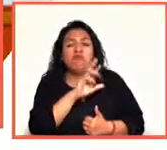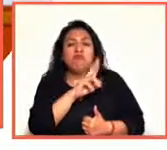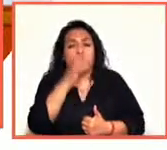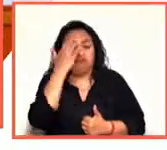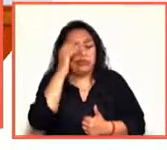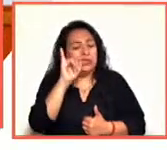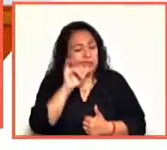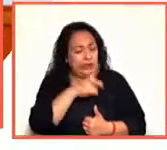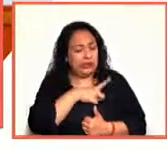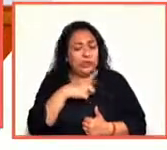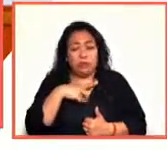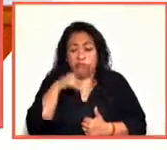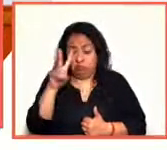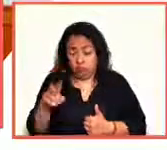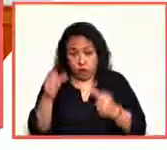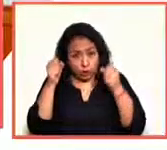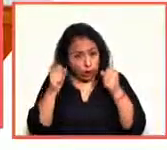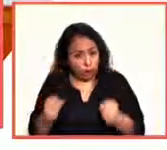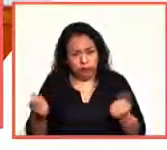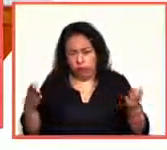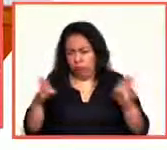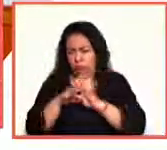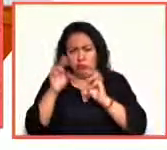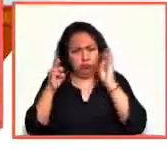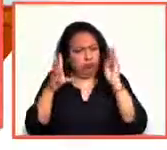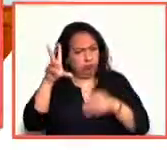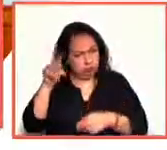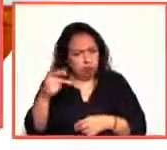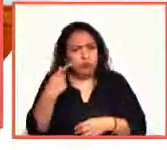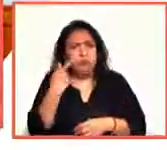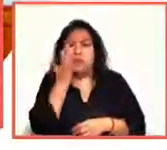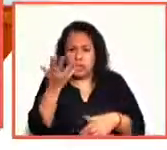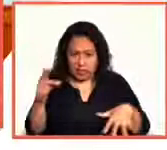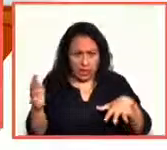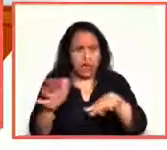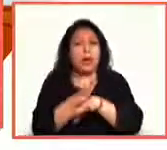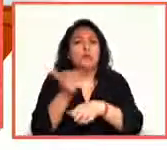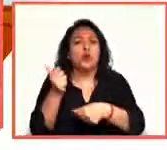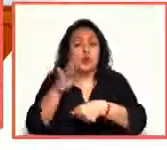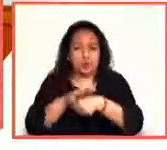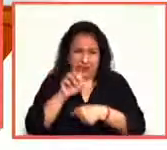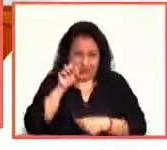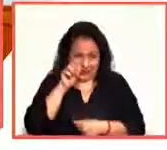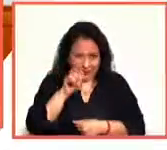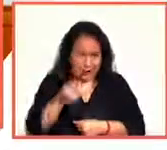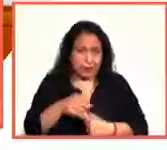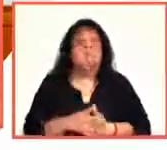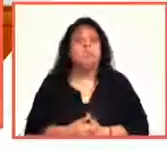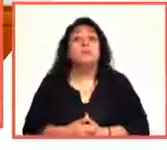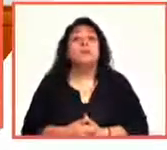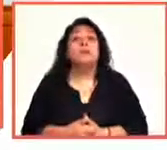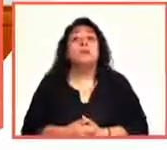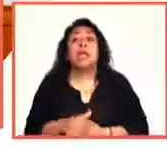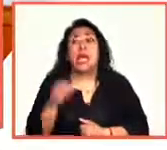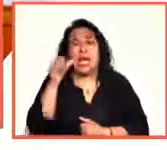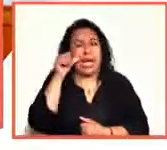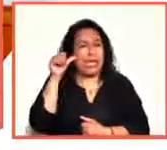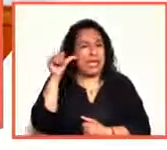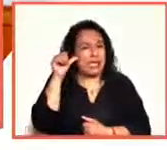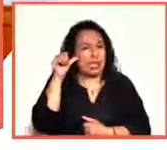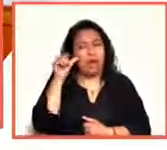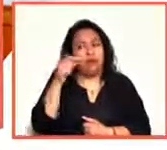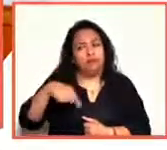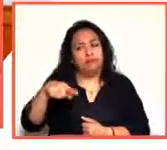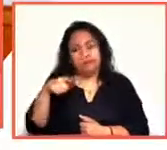que no se cerrará el museo, pero sí buscará generar cambios administrativos. El día de ayer llegamos al acuerdo que